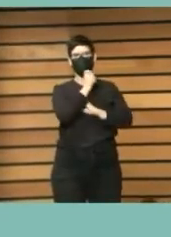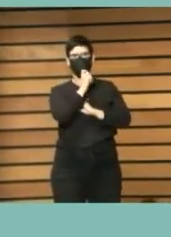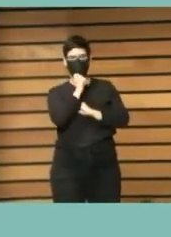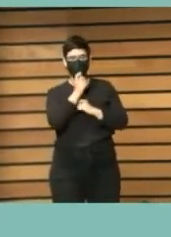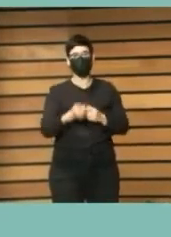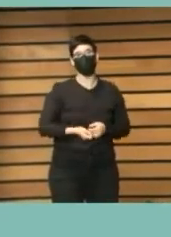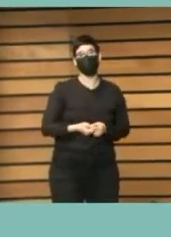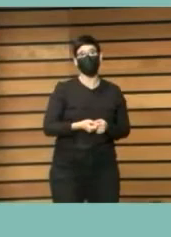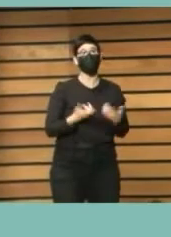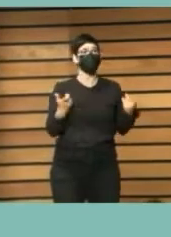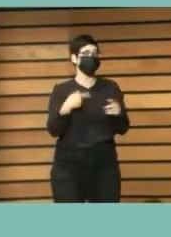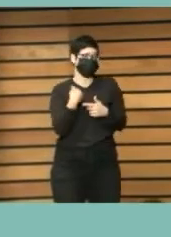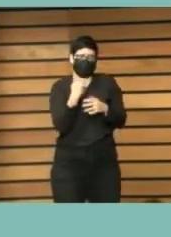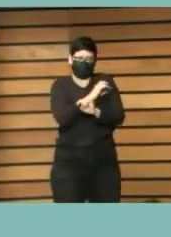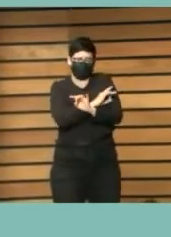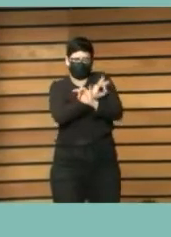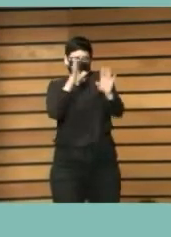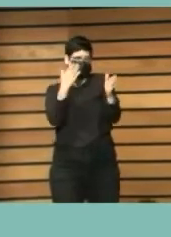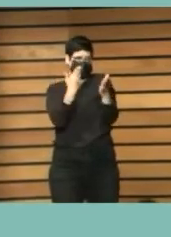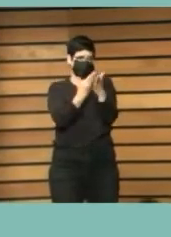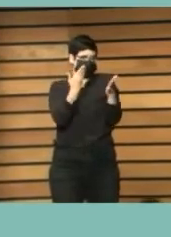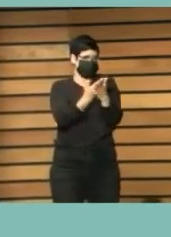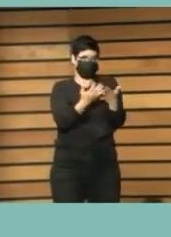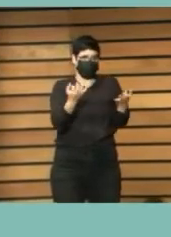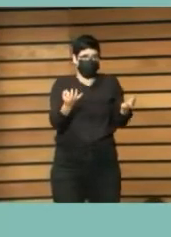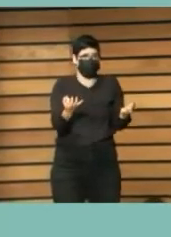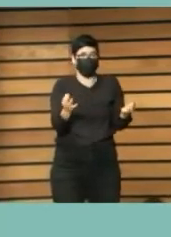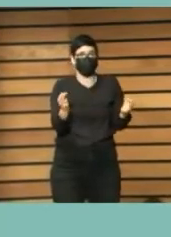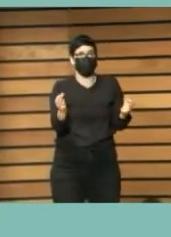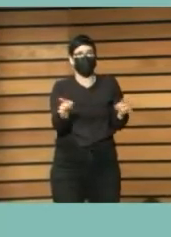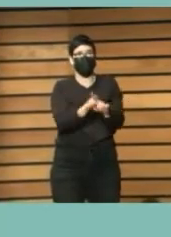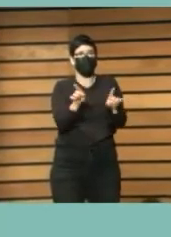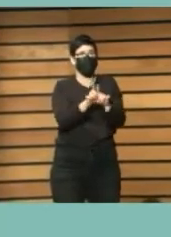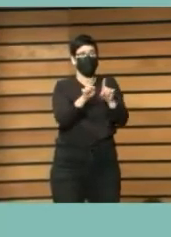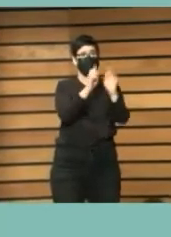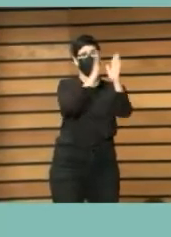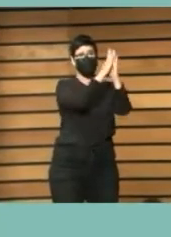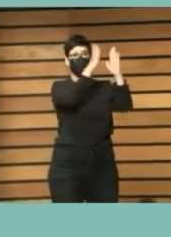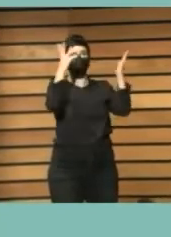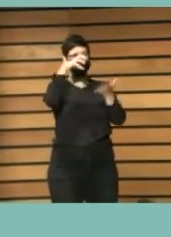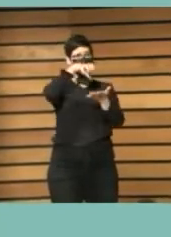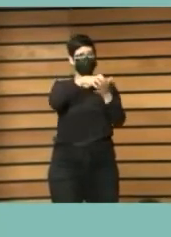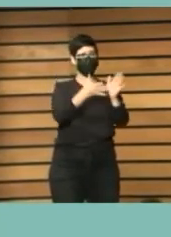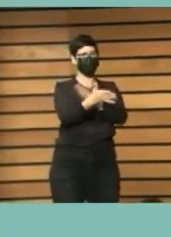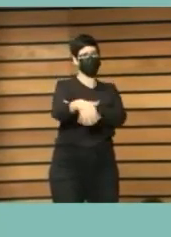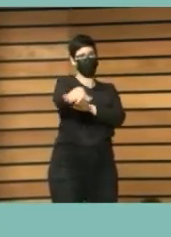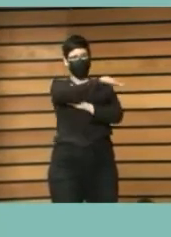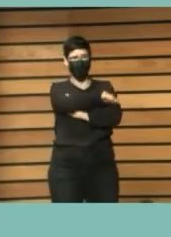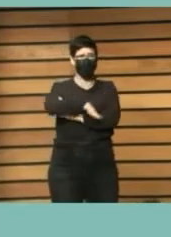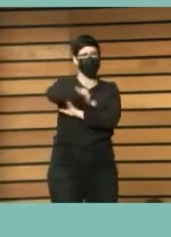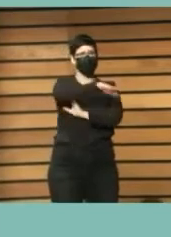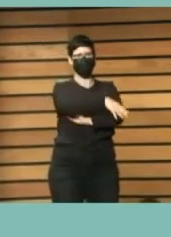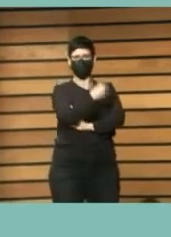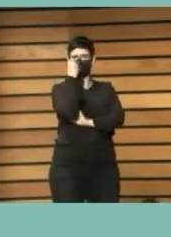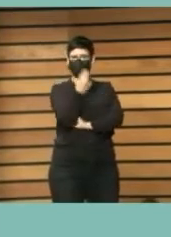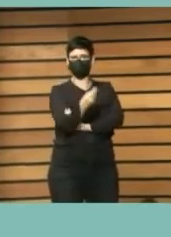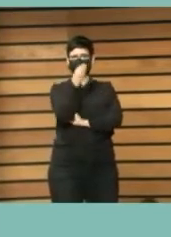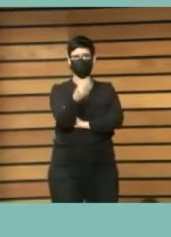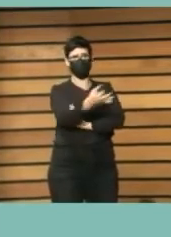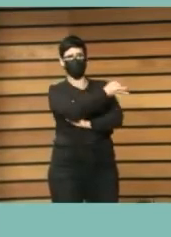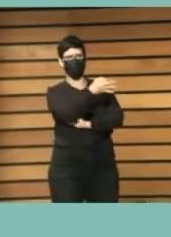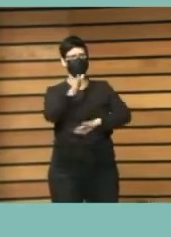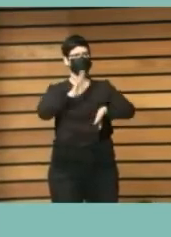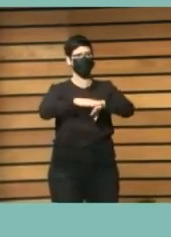evidentemente estaba claro que las bibliotecas eran un espacio propicio para diseminar y